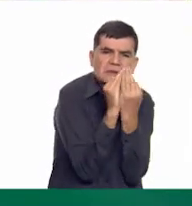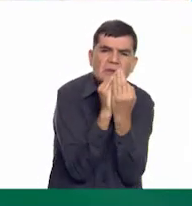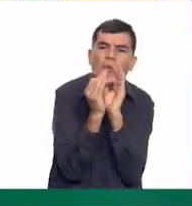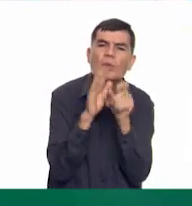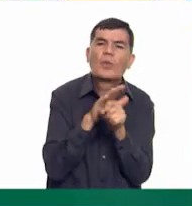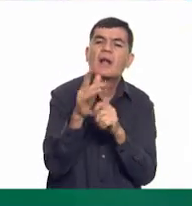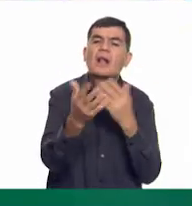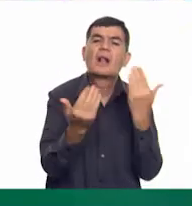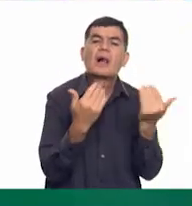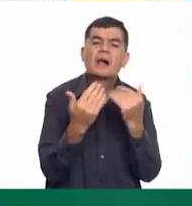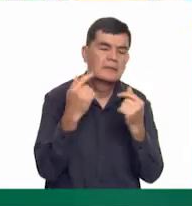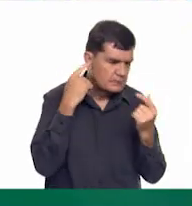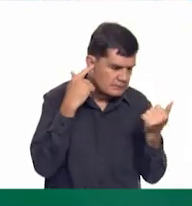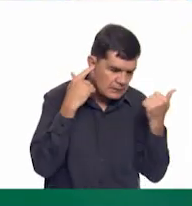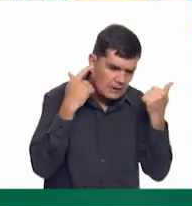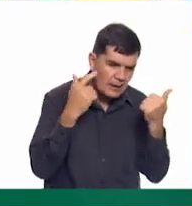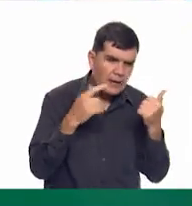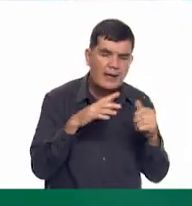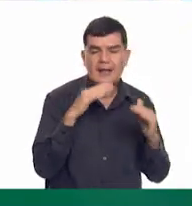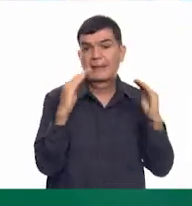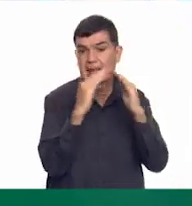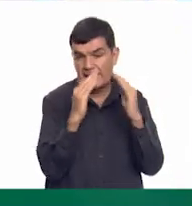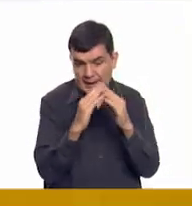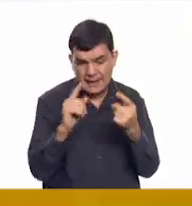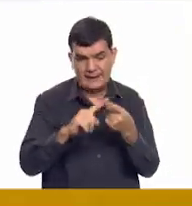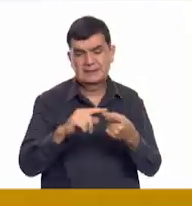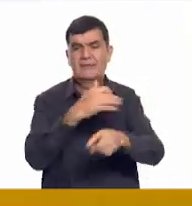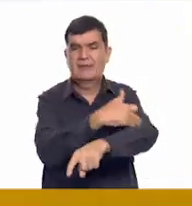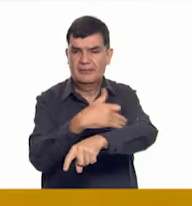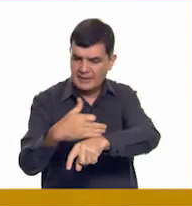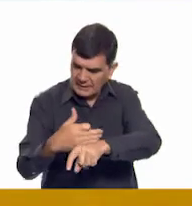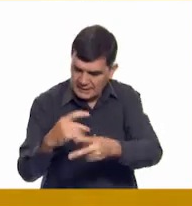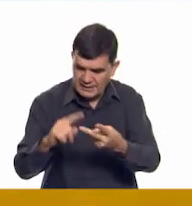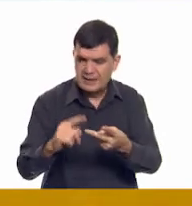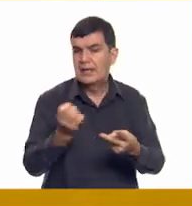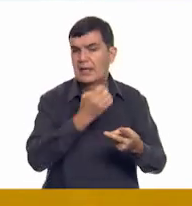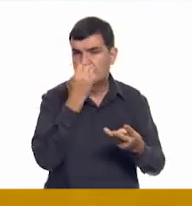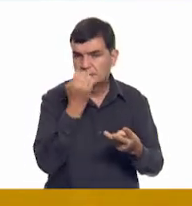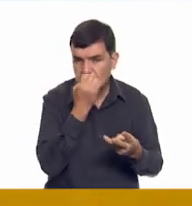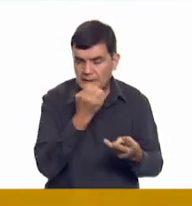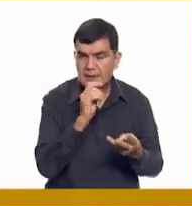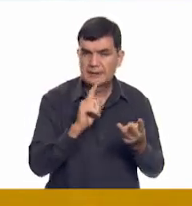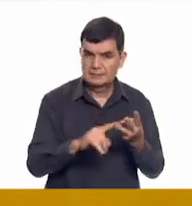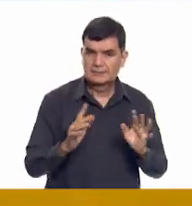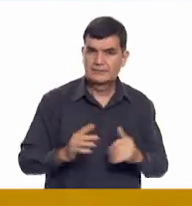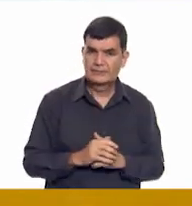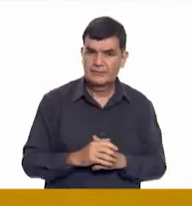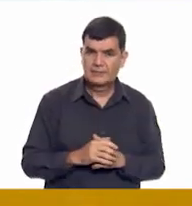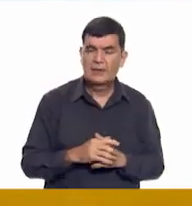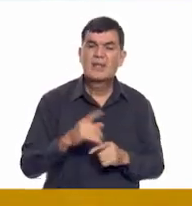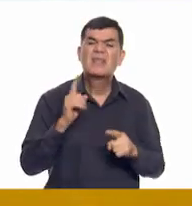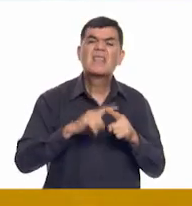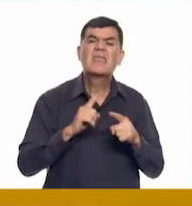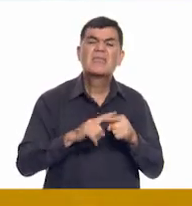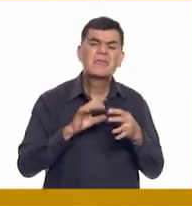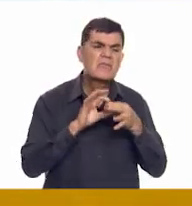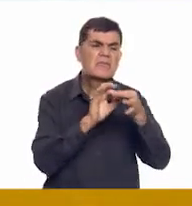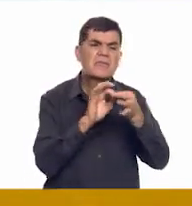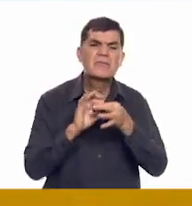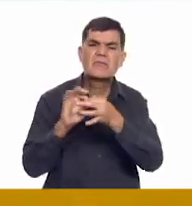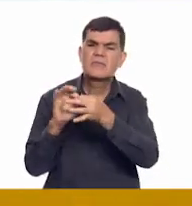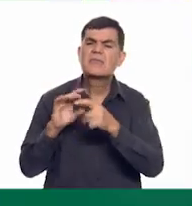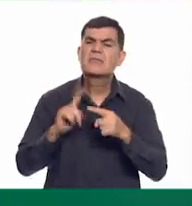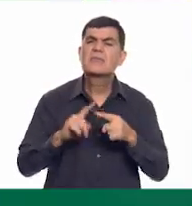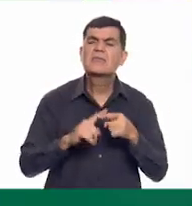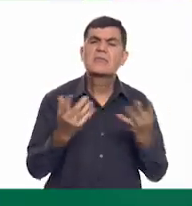¿Cuál? ¿Cuál? La casa, la familia, la escuela. Muy bien. ¿Con quién tengo lazos yo, por